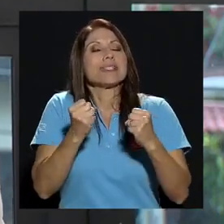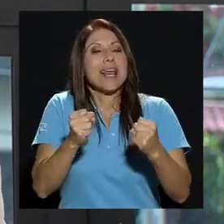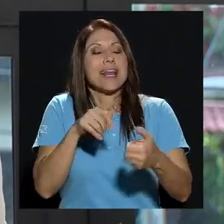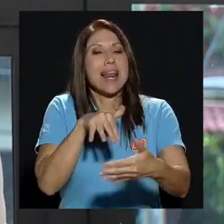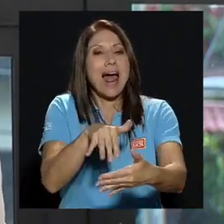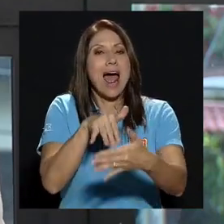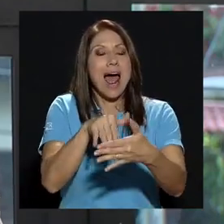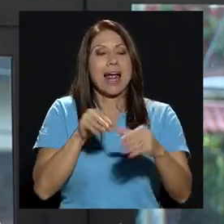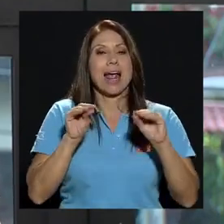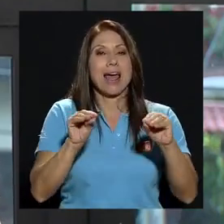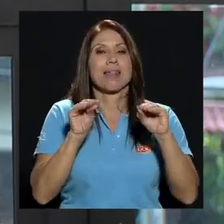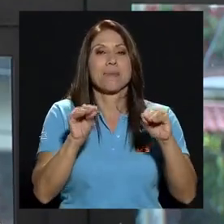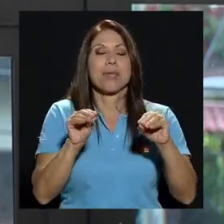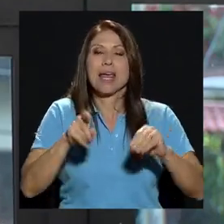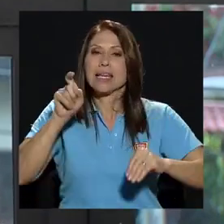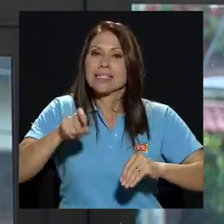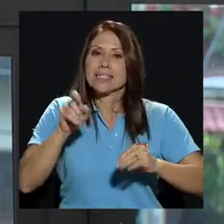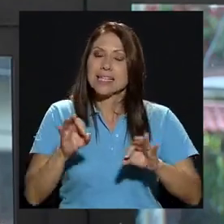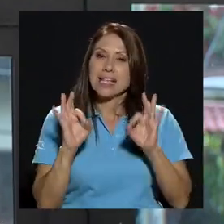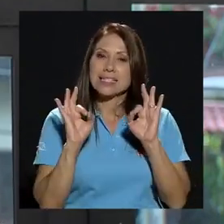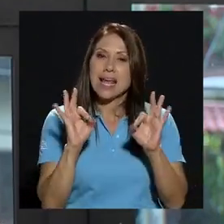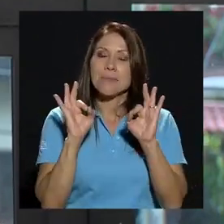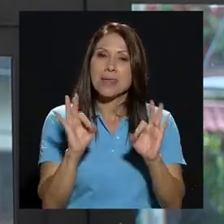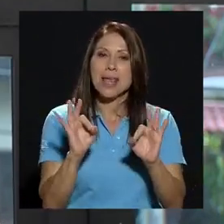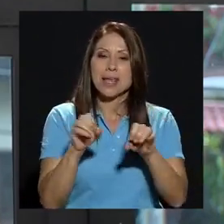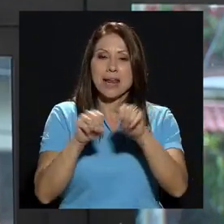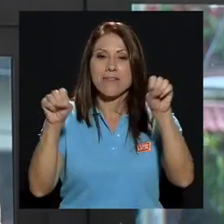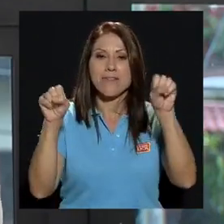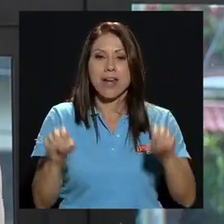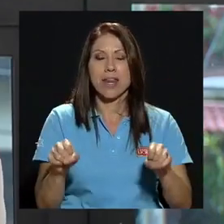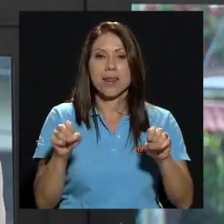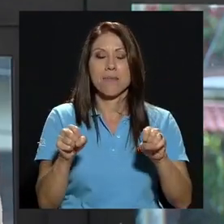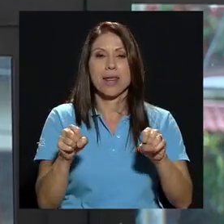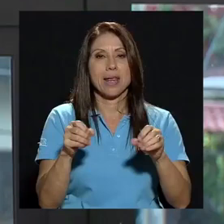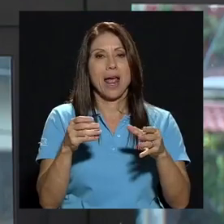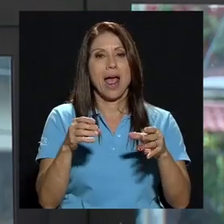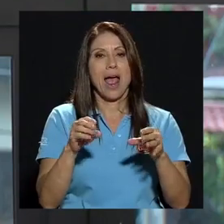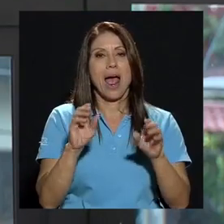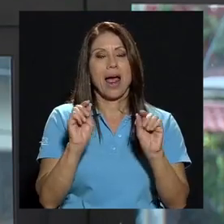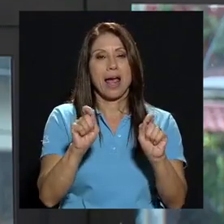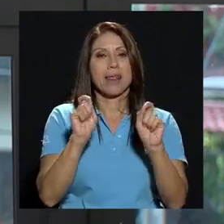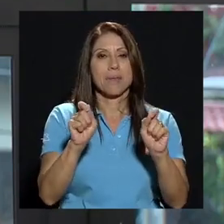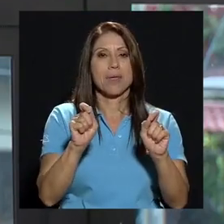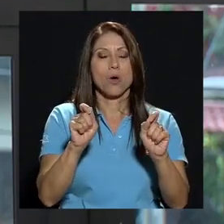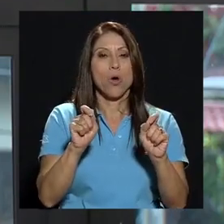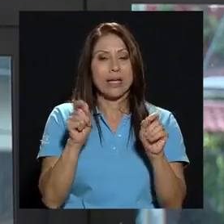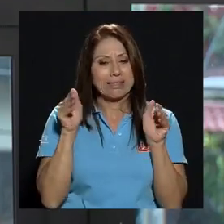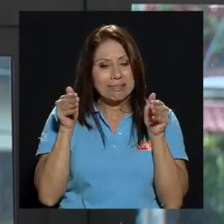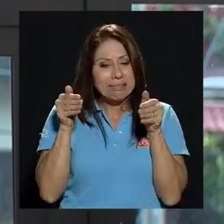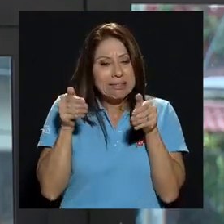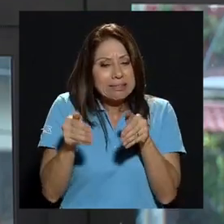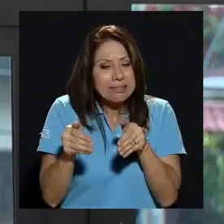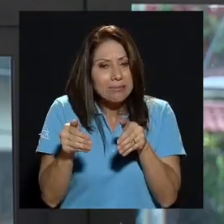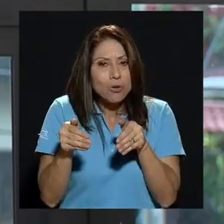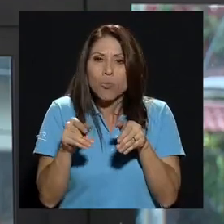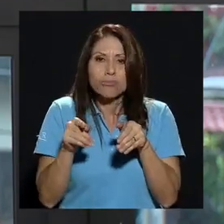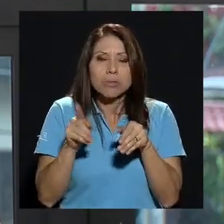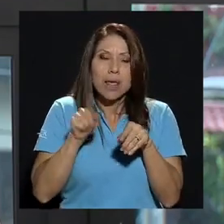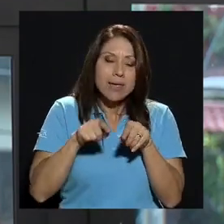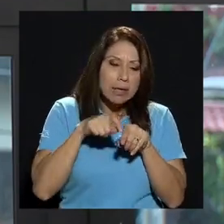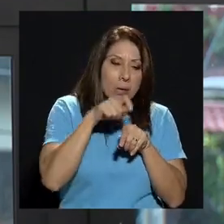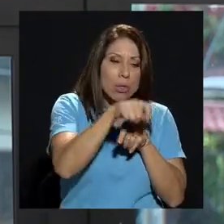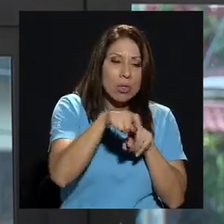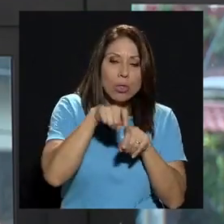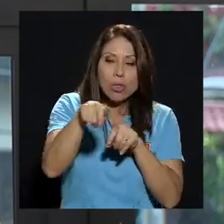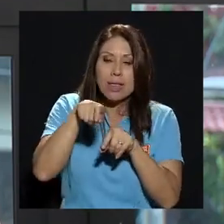bien en lo que se llama régimen académico tenemos que descentralizar el régimen académico y tenemos que valorar justo